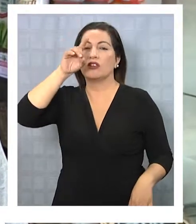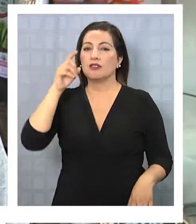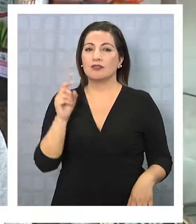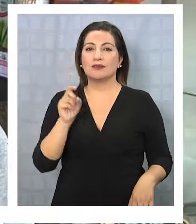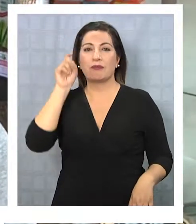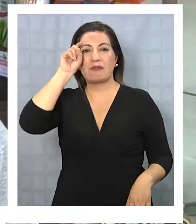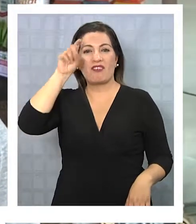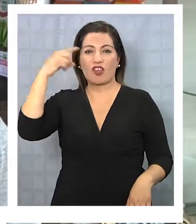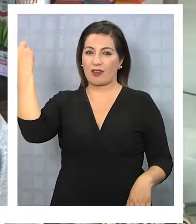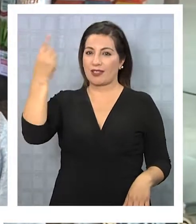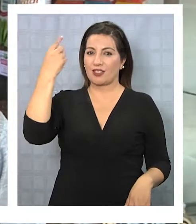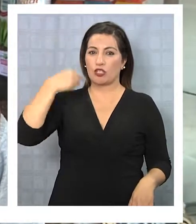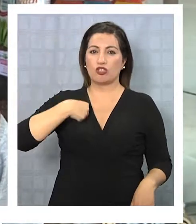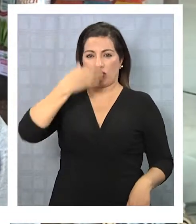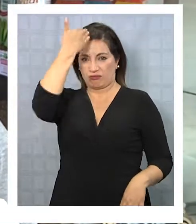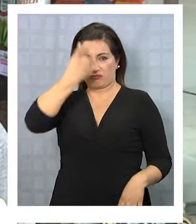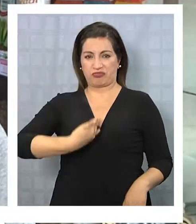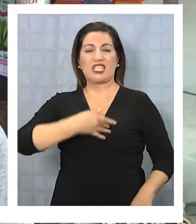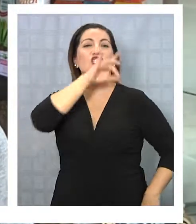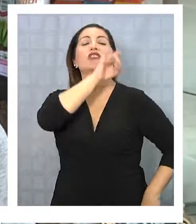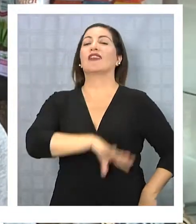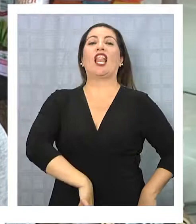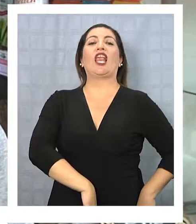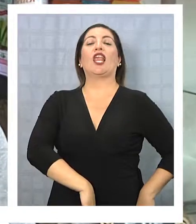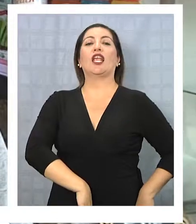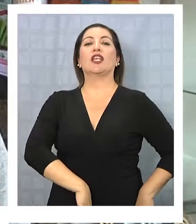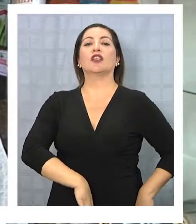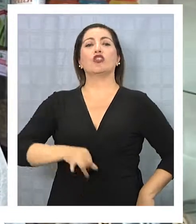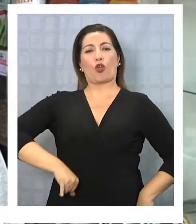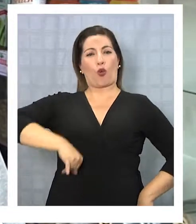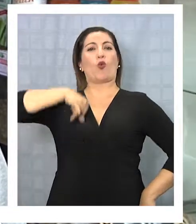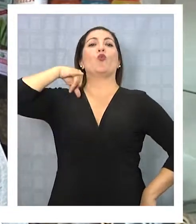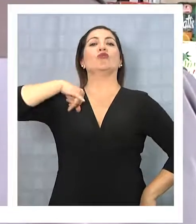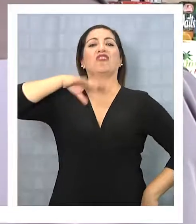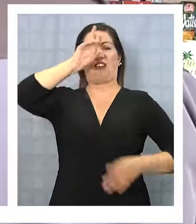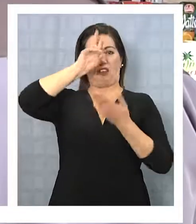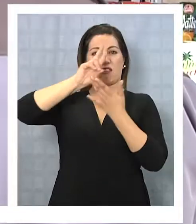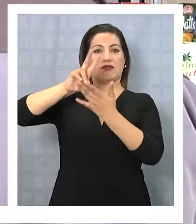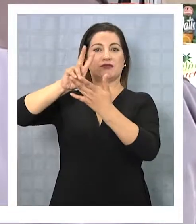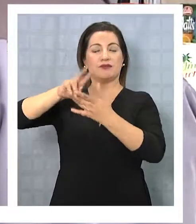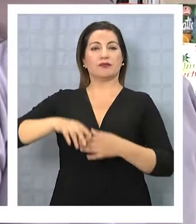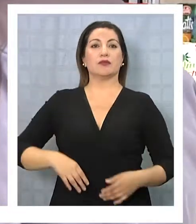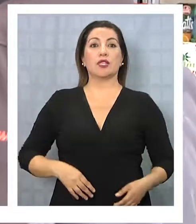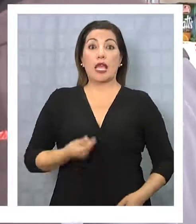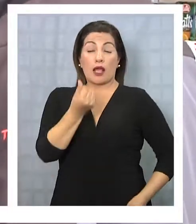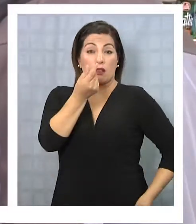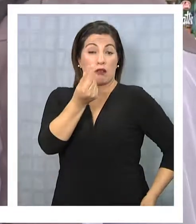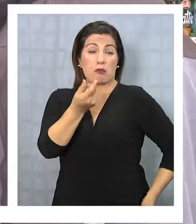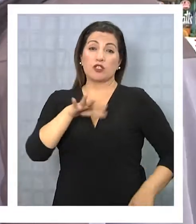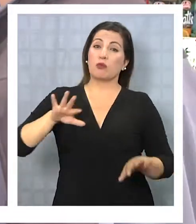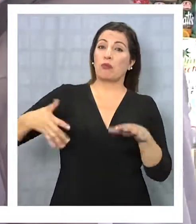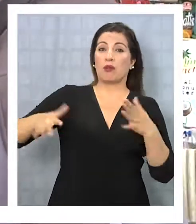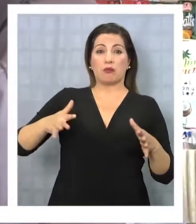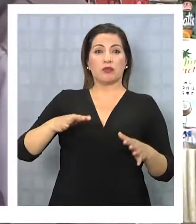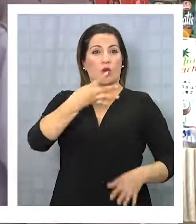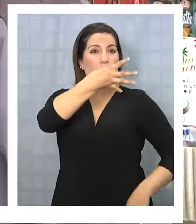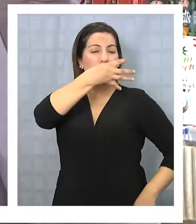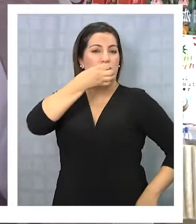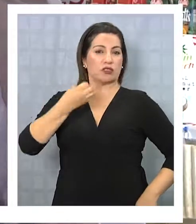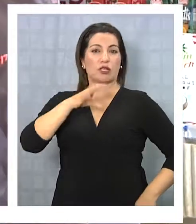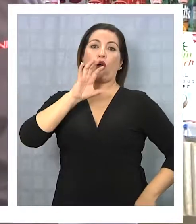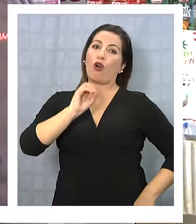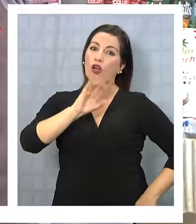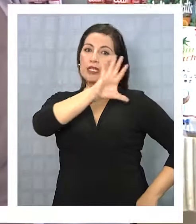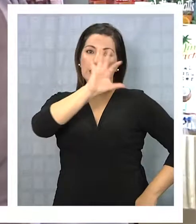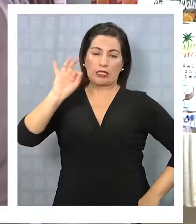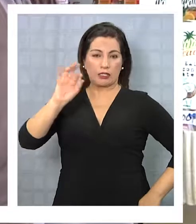de todas maneras, soy chilena. Soy chilena con mucho orgullo y mucha honra. Los precios oscilan entre los 400 y